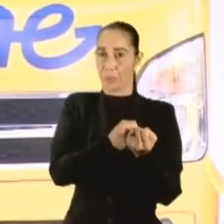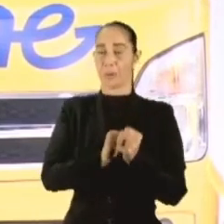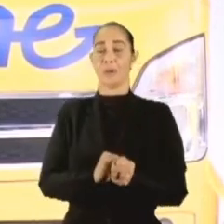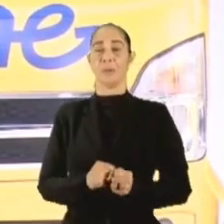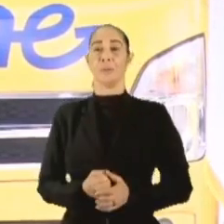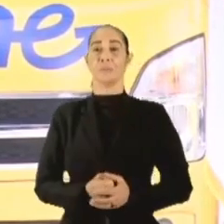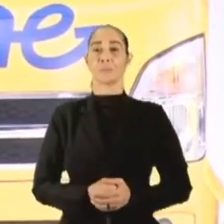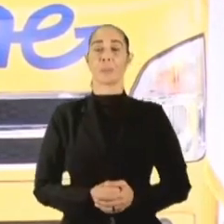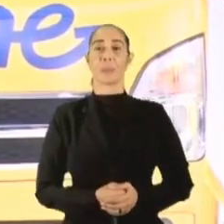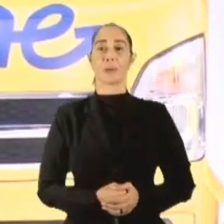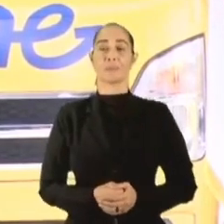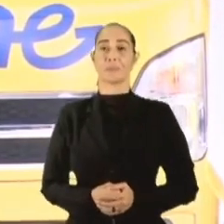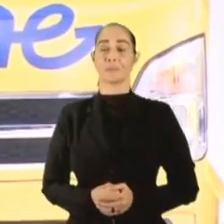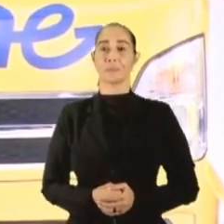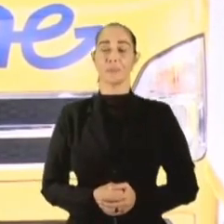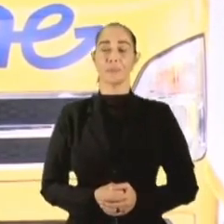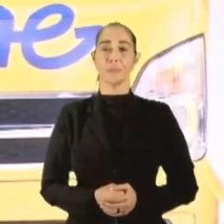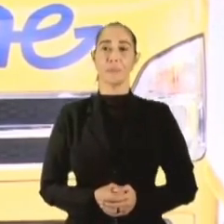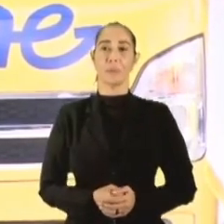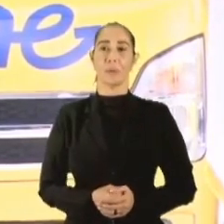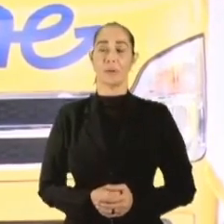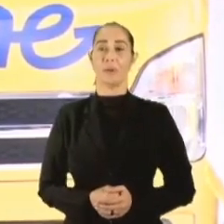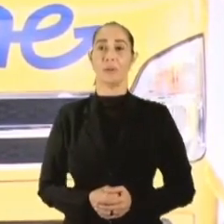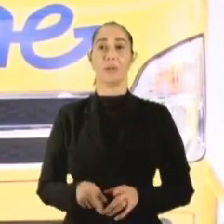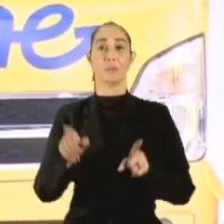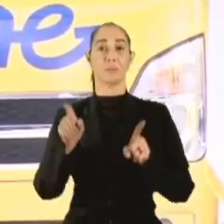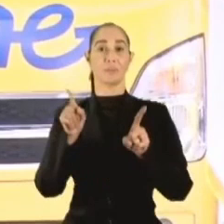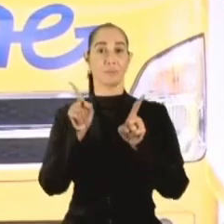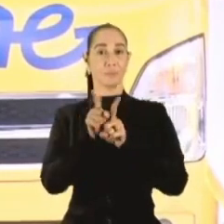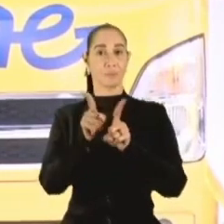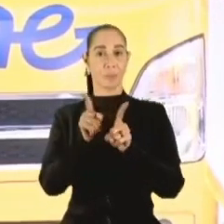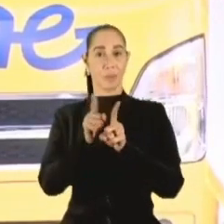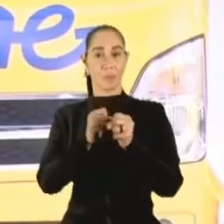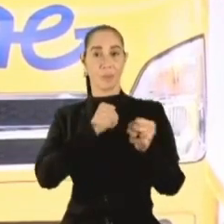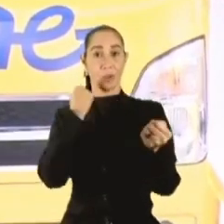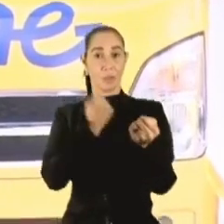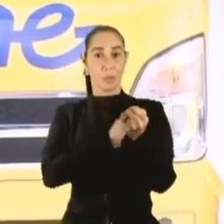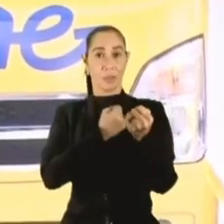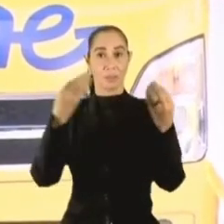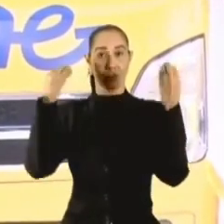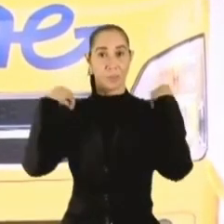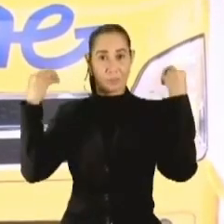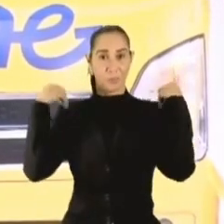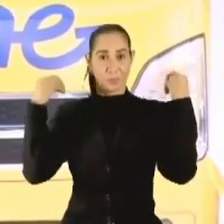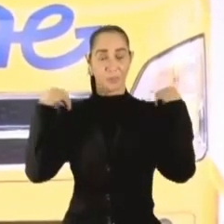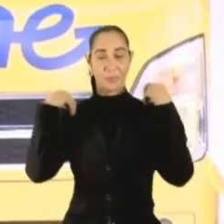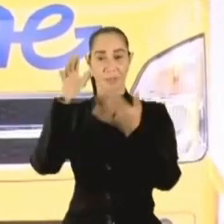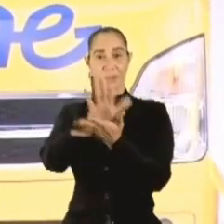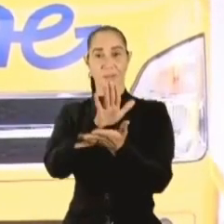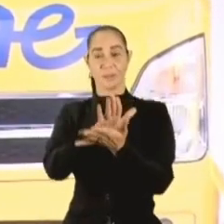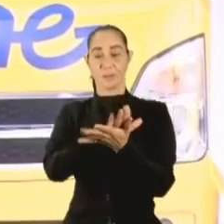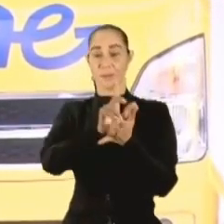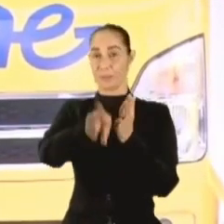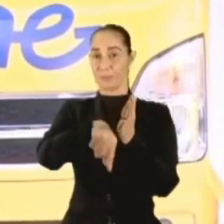estamos también fortaleciendo el deporte en las escuelas